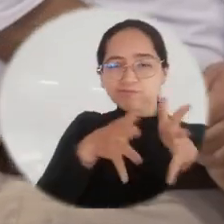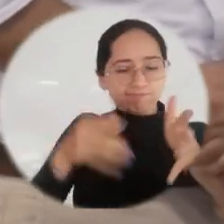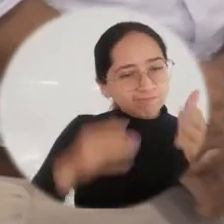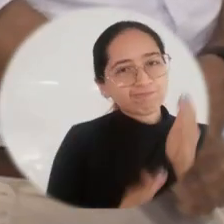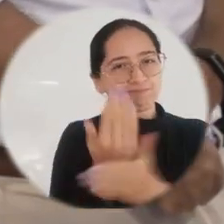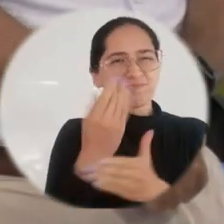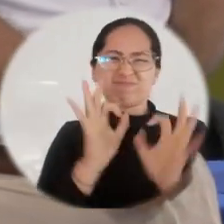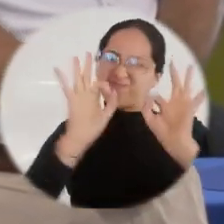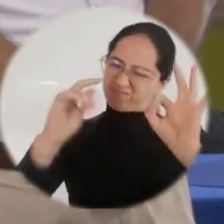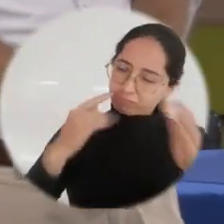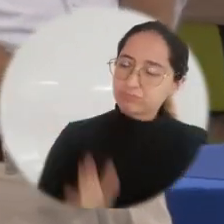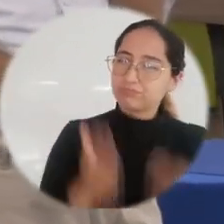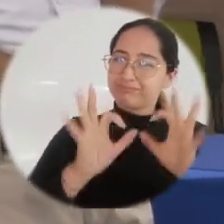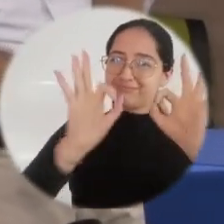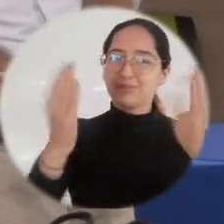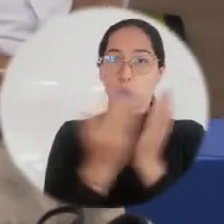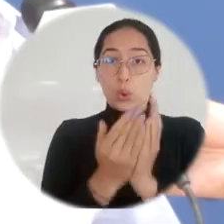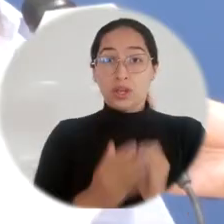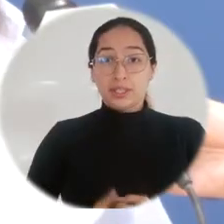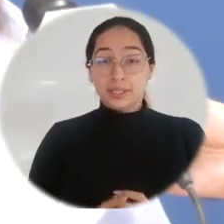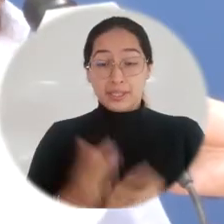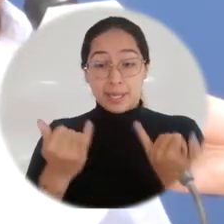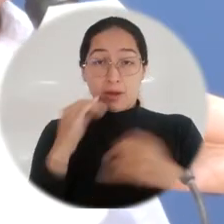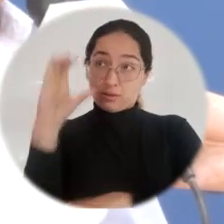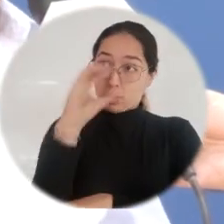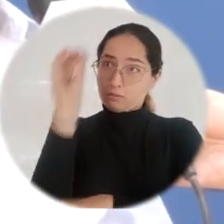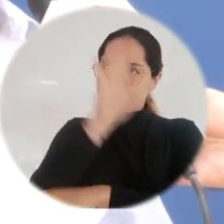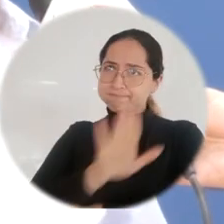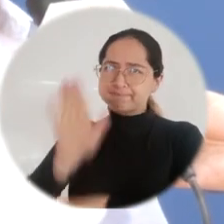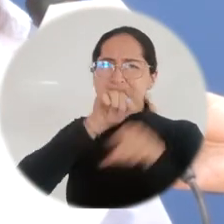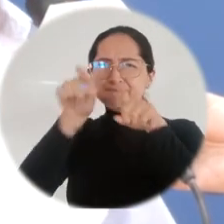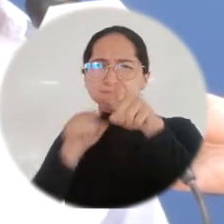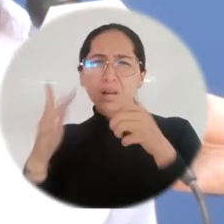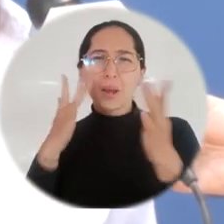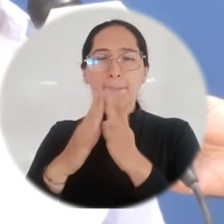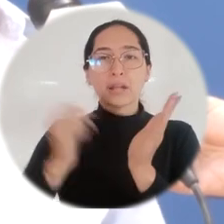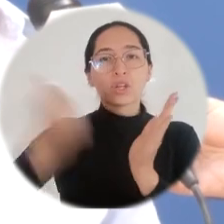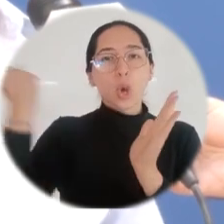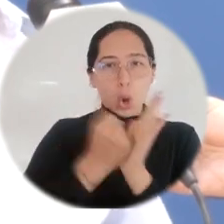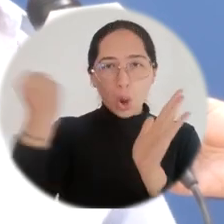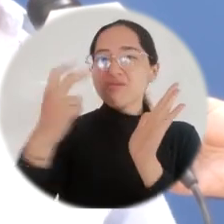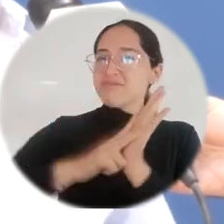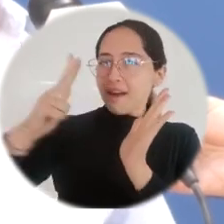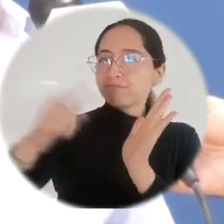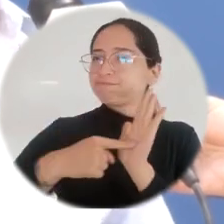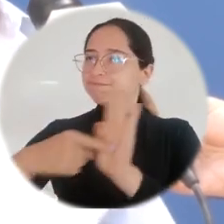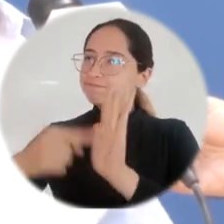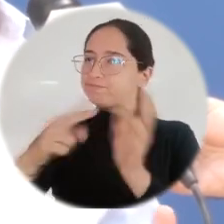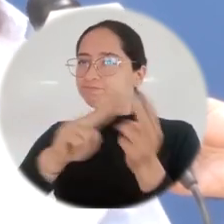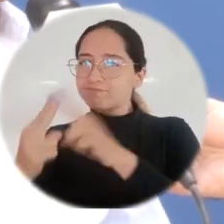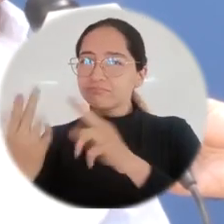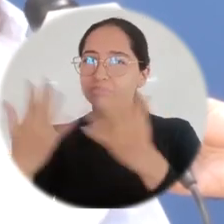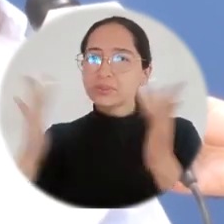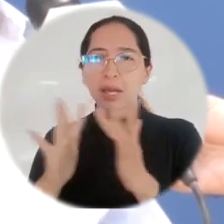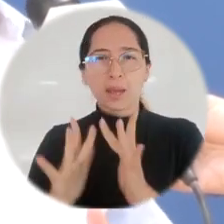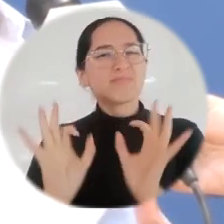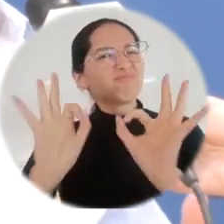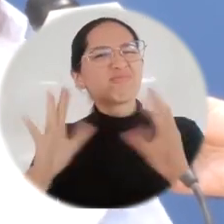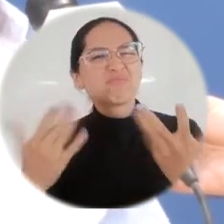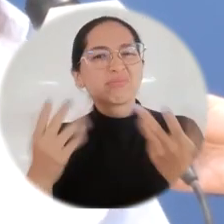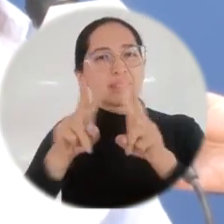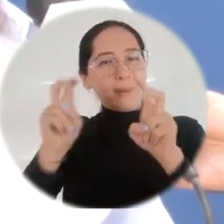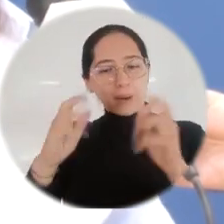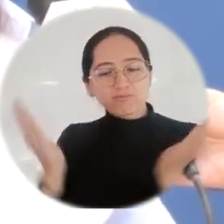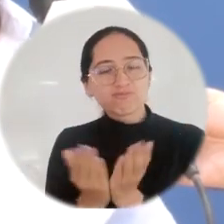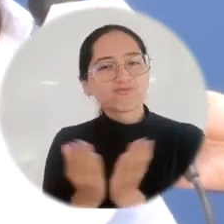tengan una mejor universidad, una mejor educación. Los cambios normativos que se han ido produciendo en el país, referidos a reviso calificado,